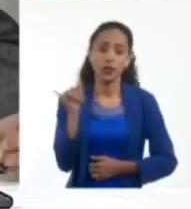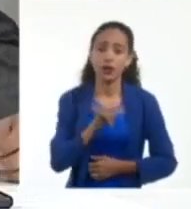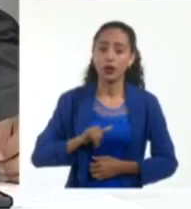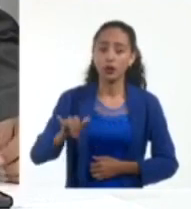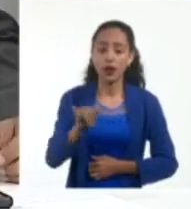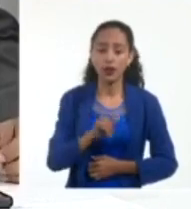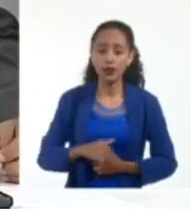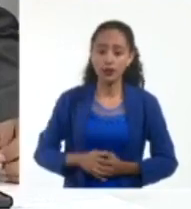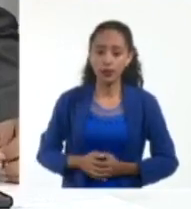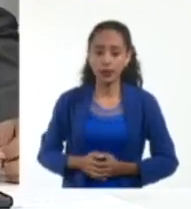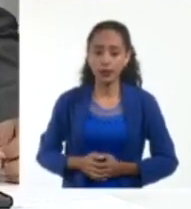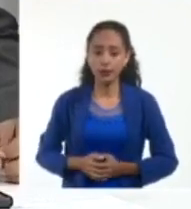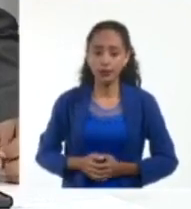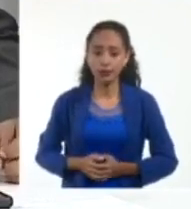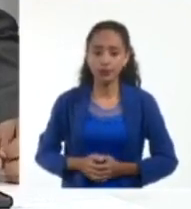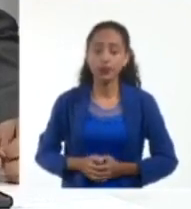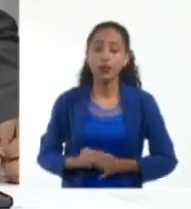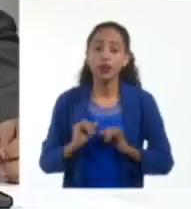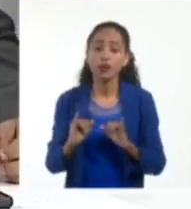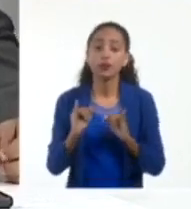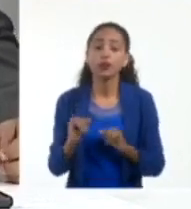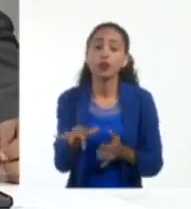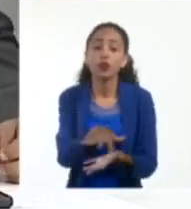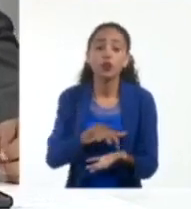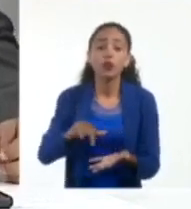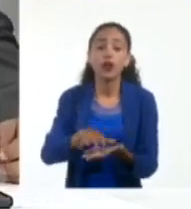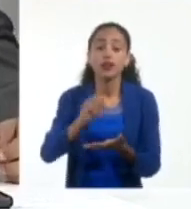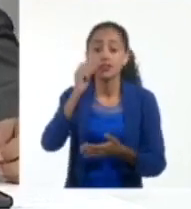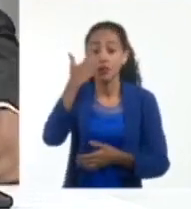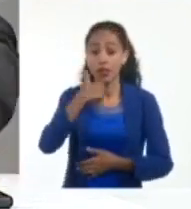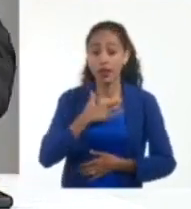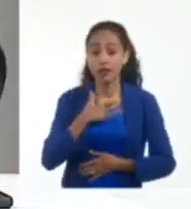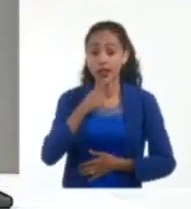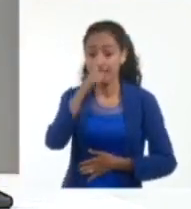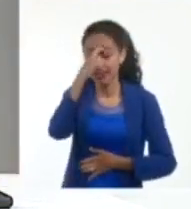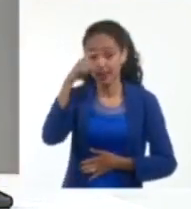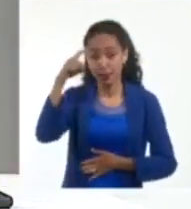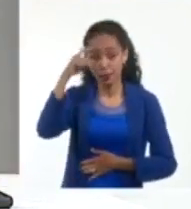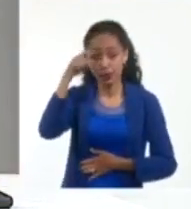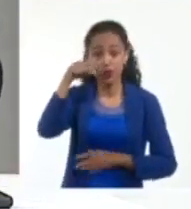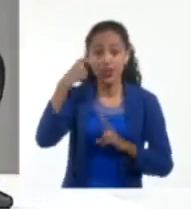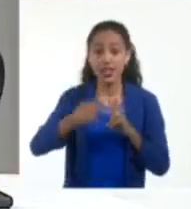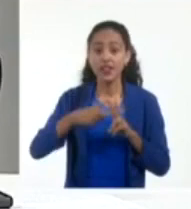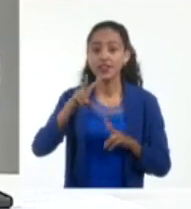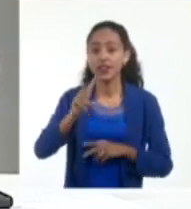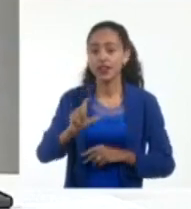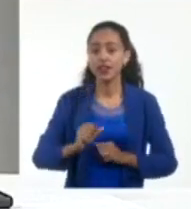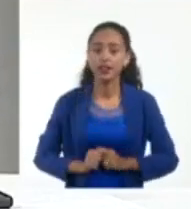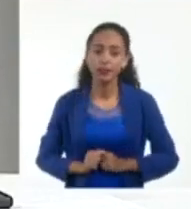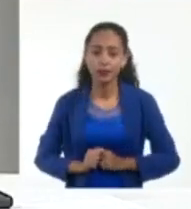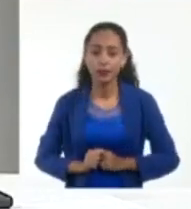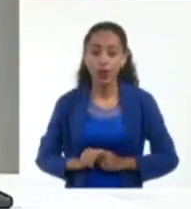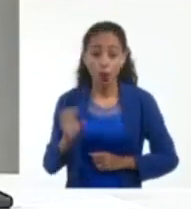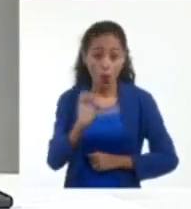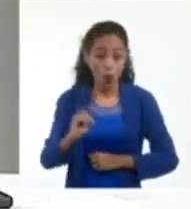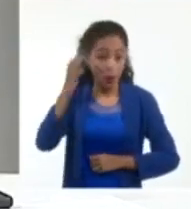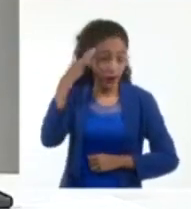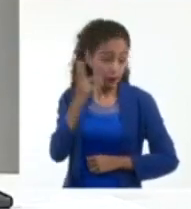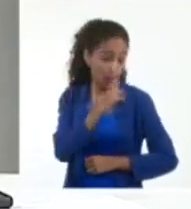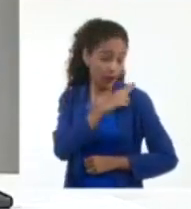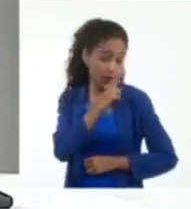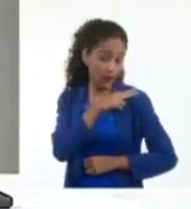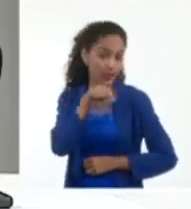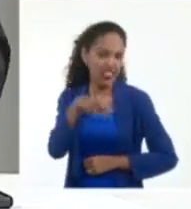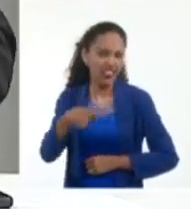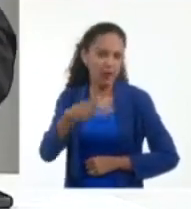encuentran en fase informativa los territorios de Ciego de Ávila, Santiespíritus y Villaclara. Los órganos de dirección de esos territorios